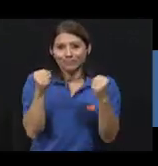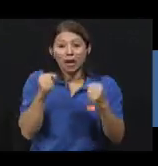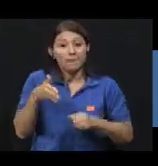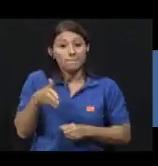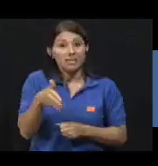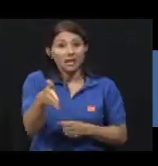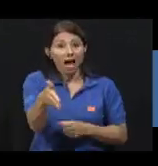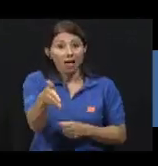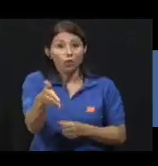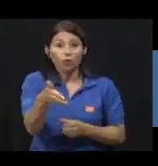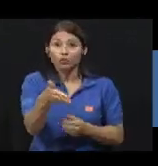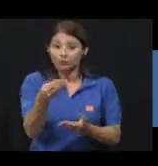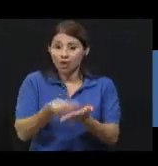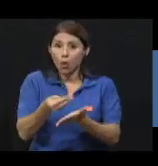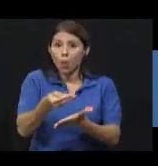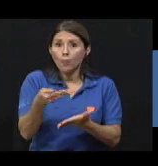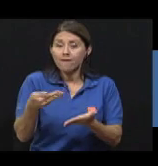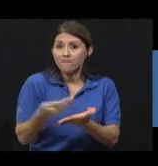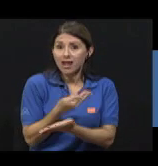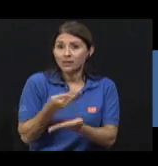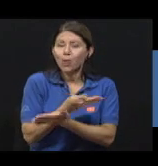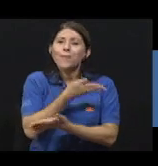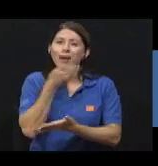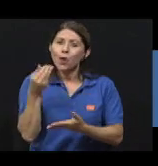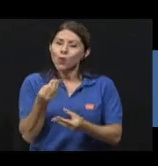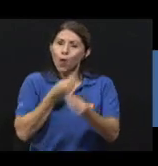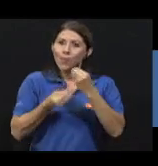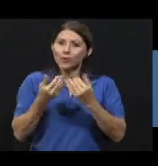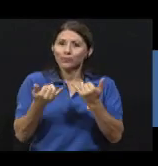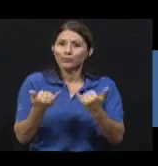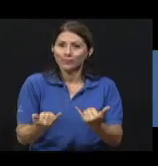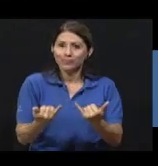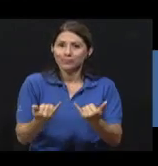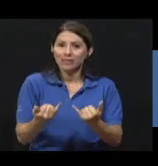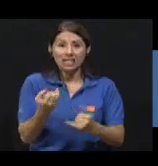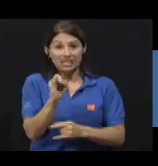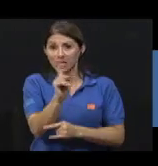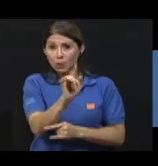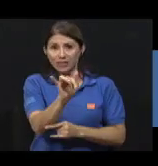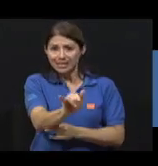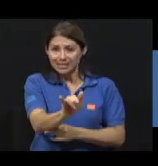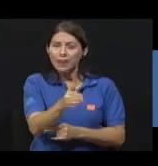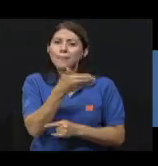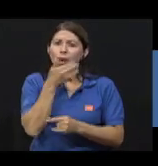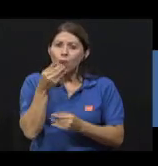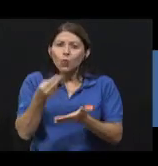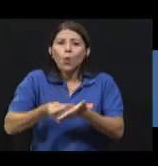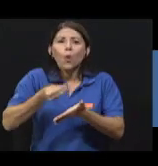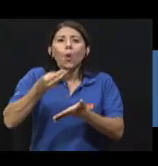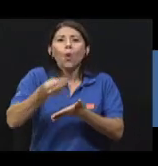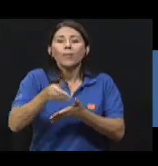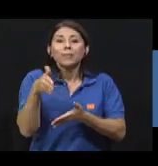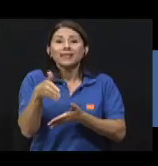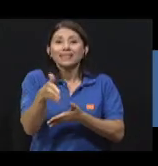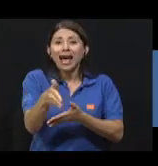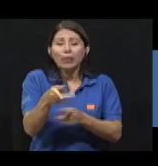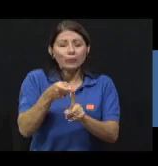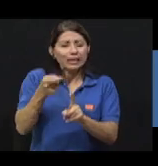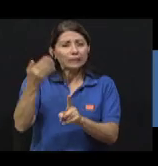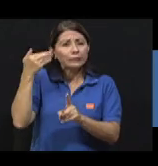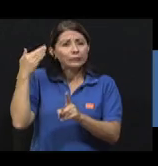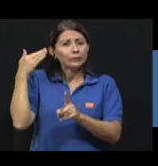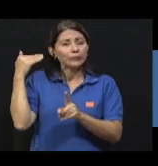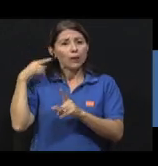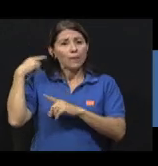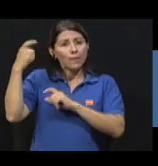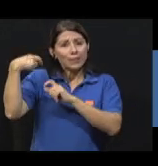mejor consumirlo inmediatamente. Si no, procure comprar pescado que haya sido congelado muy bien desde la pesca. Se